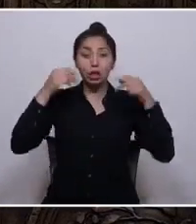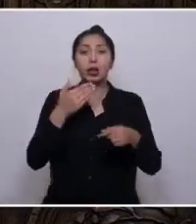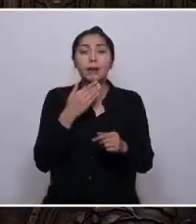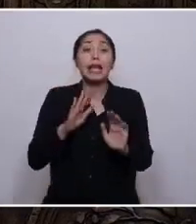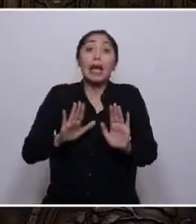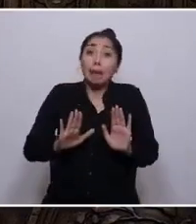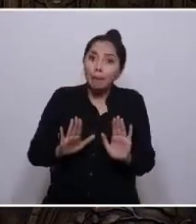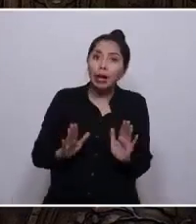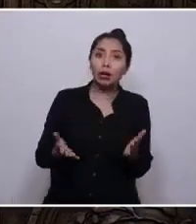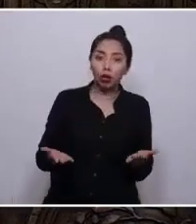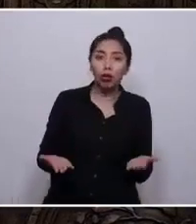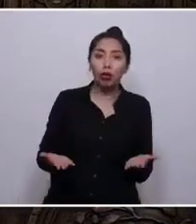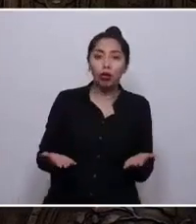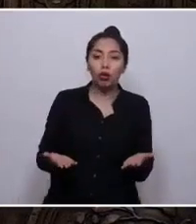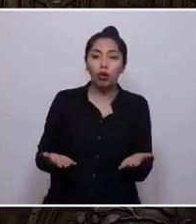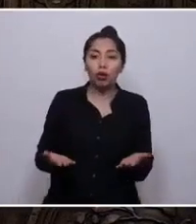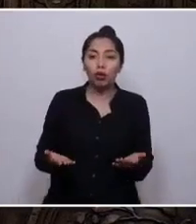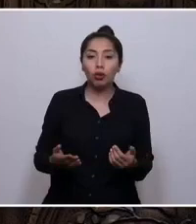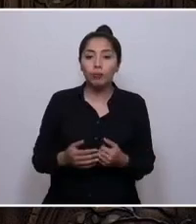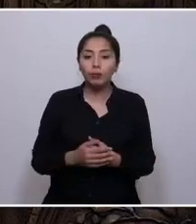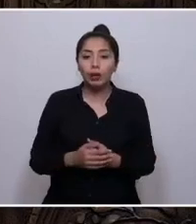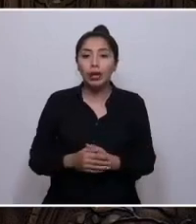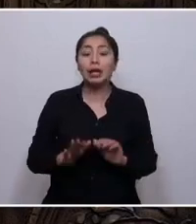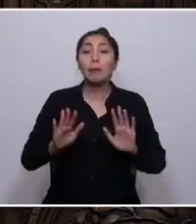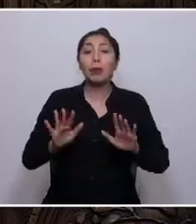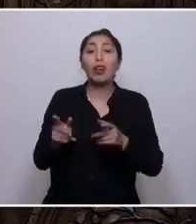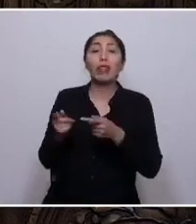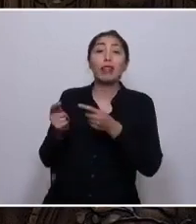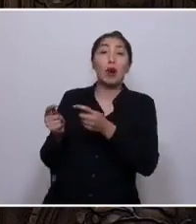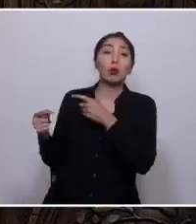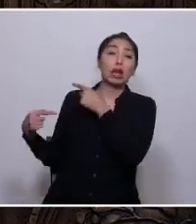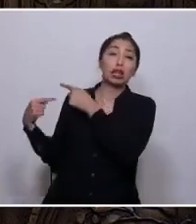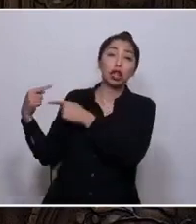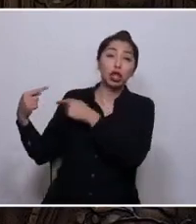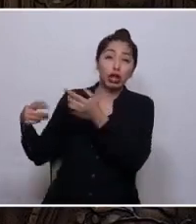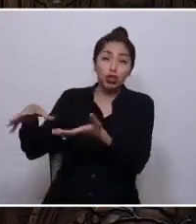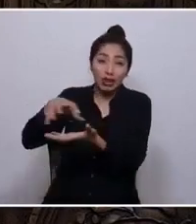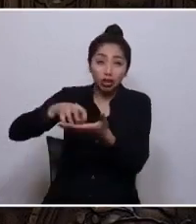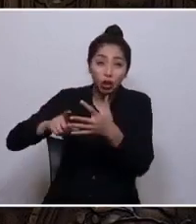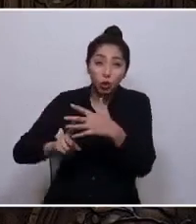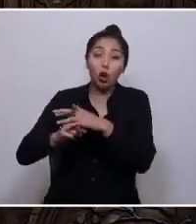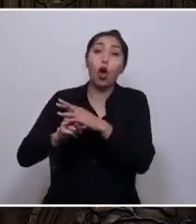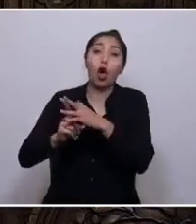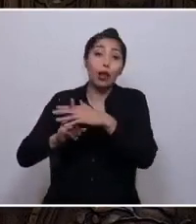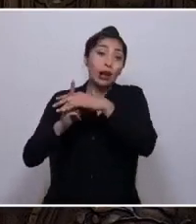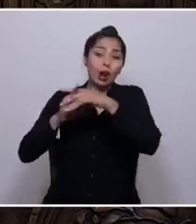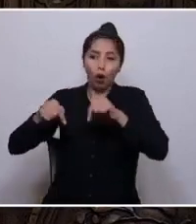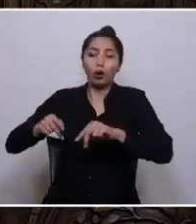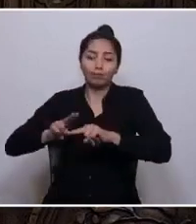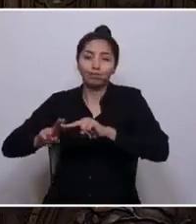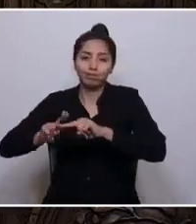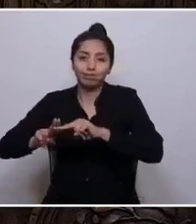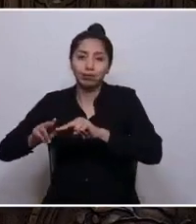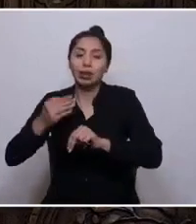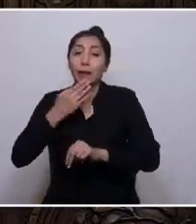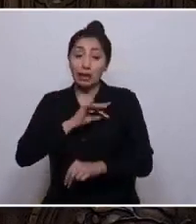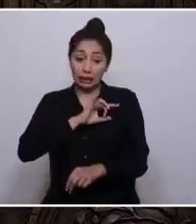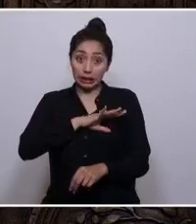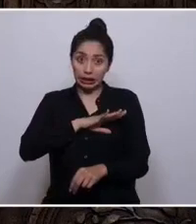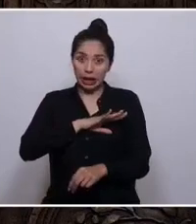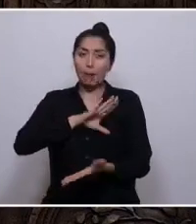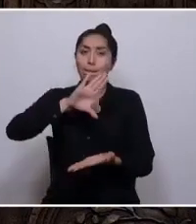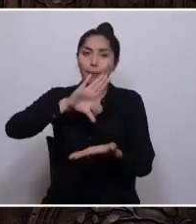que se salde una deuda histórica con las naciones originarias y que se consagre a Chile como un país